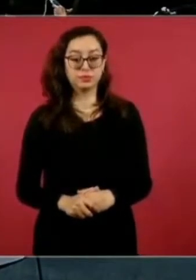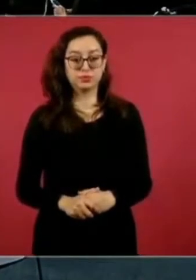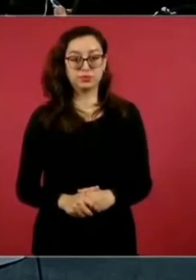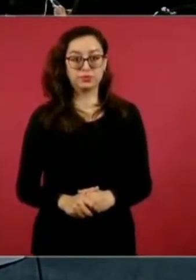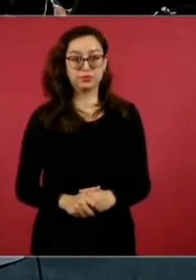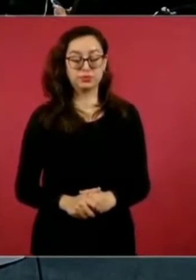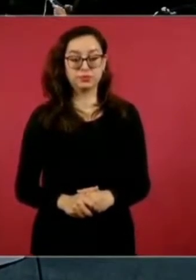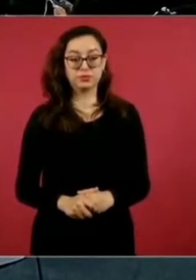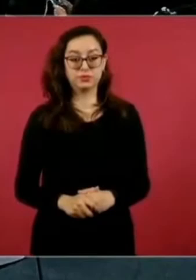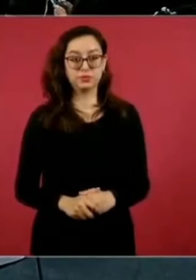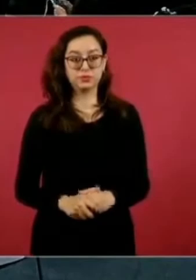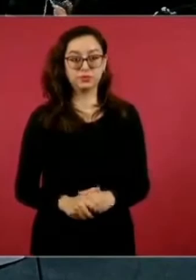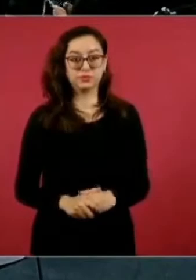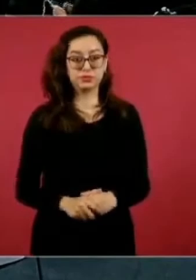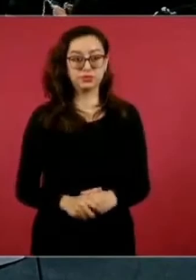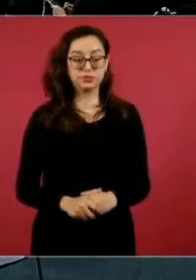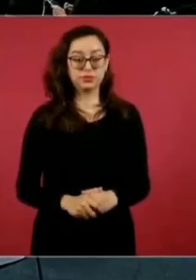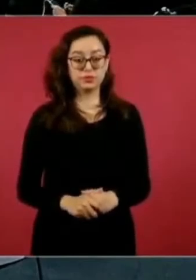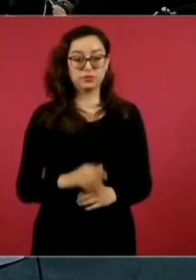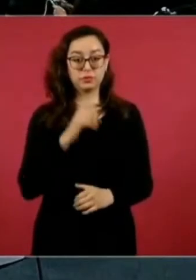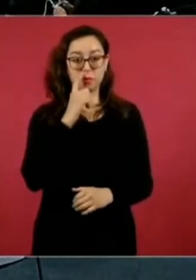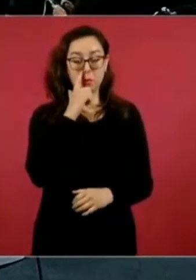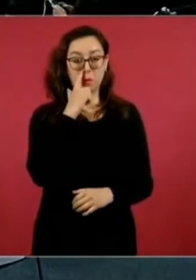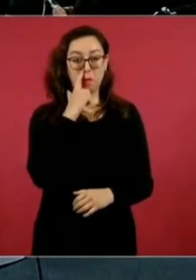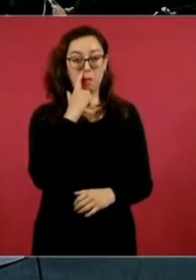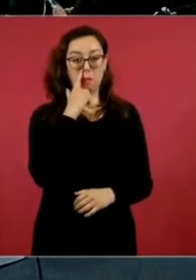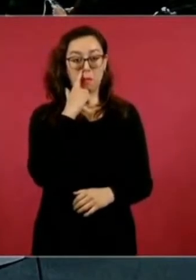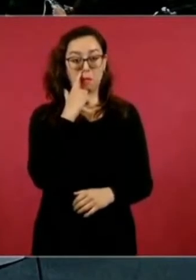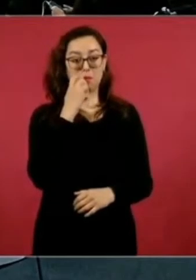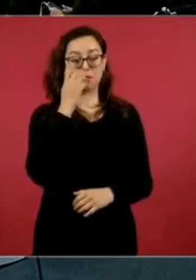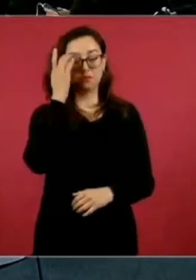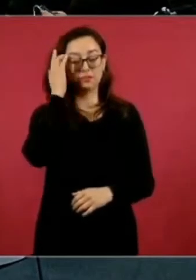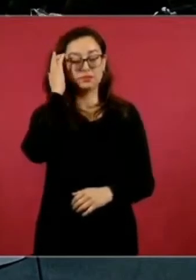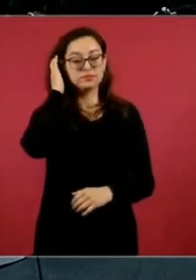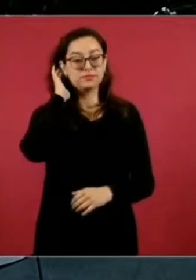Esto, lo que costaba la gasolina